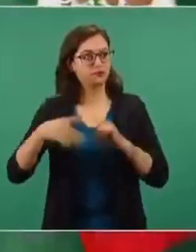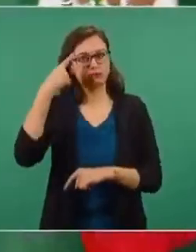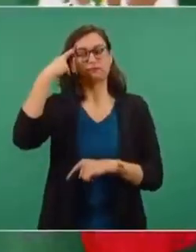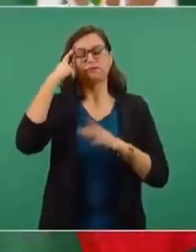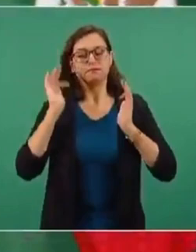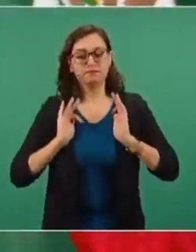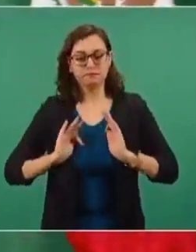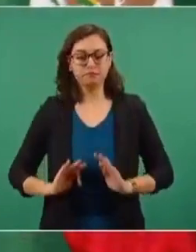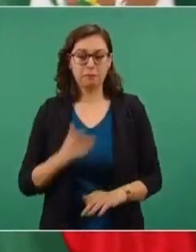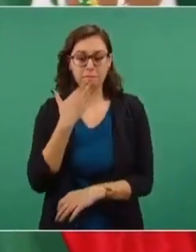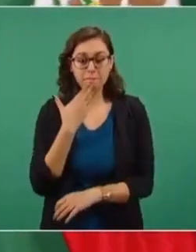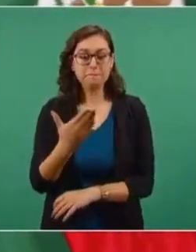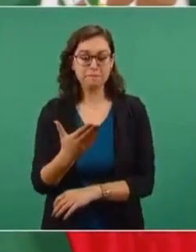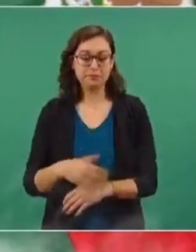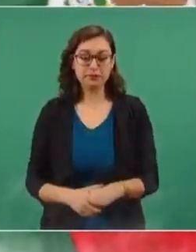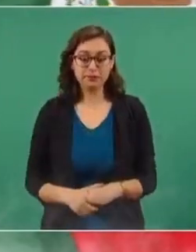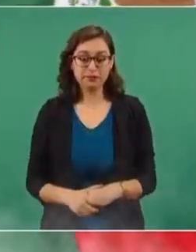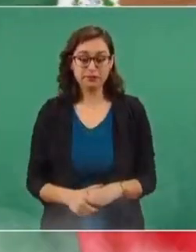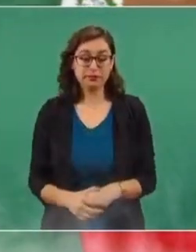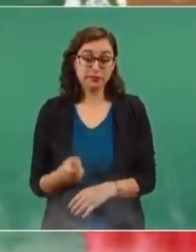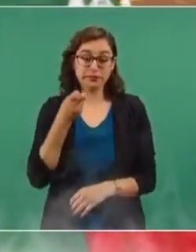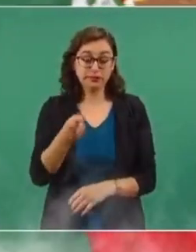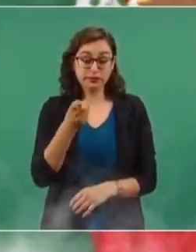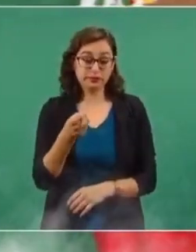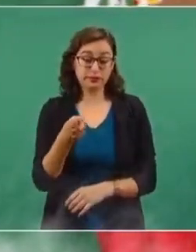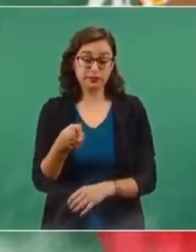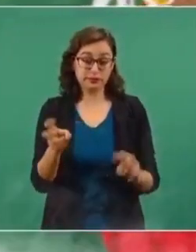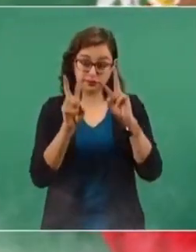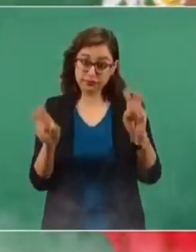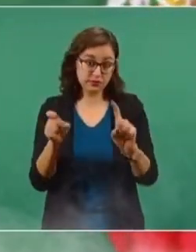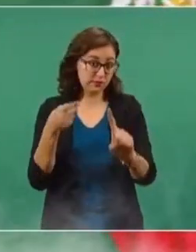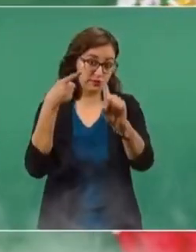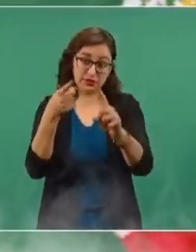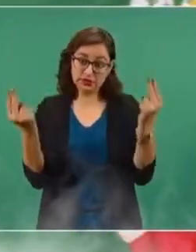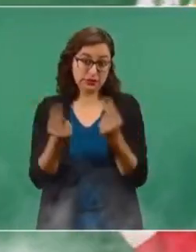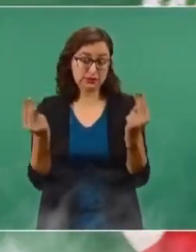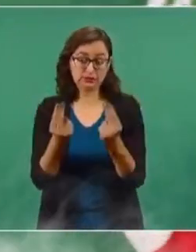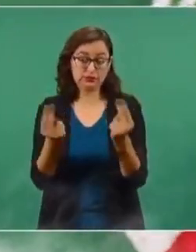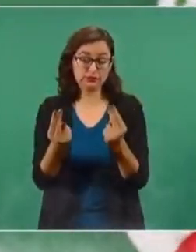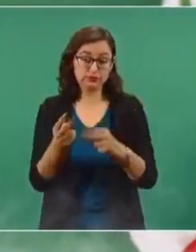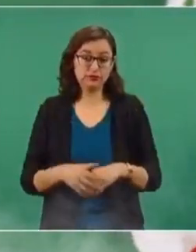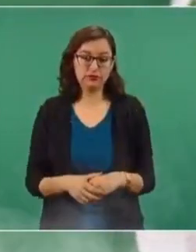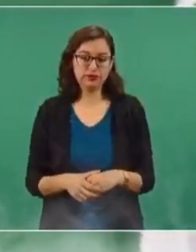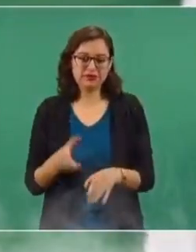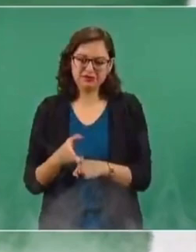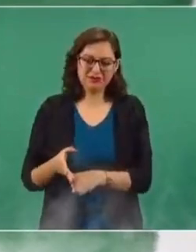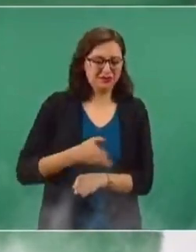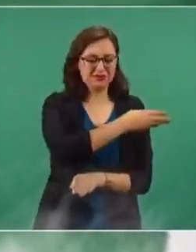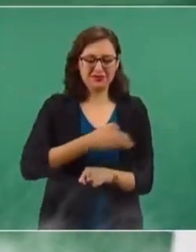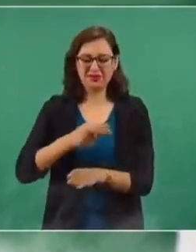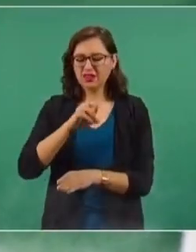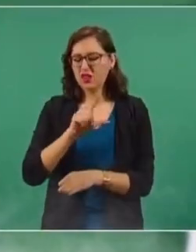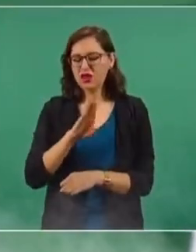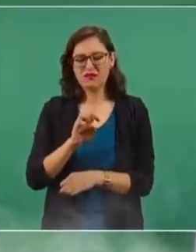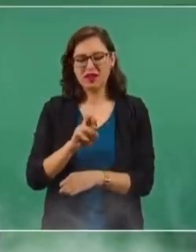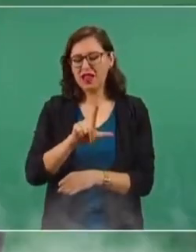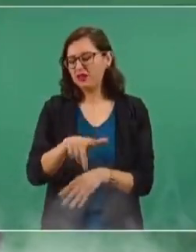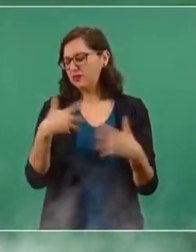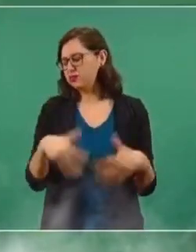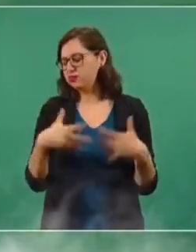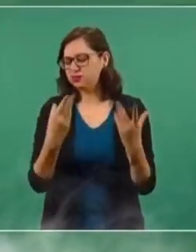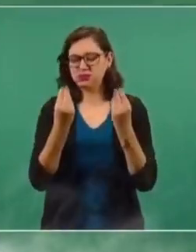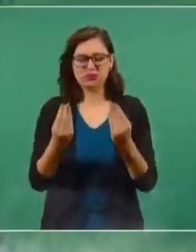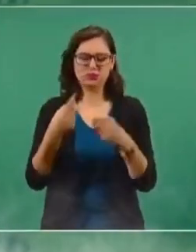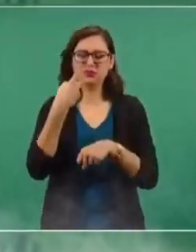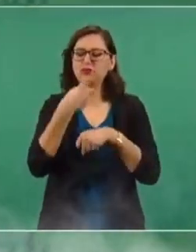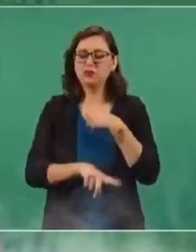nuestra conciencia y estando bien con el prójimo. Eso es lo que se necesita, lo que se requiere. El neoliberalismo hizo mucho daño porque